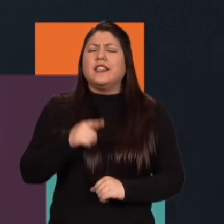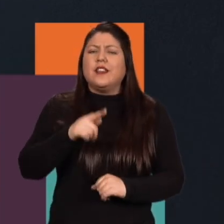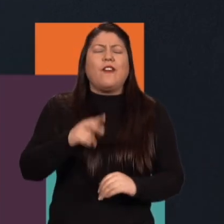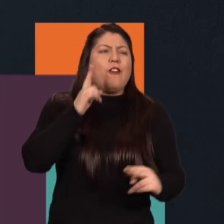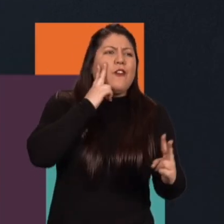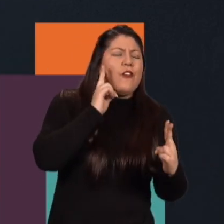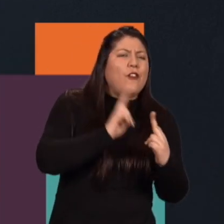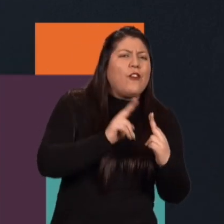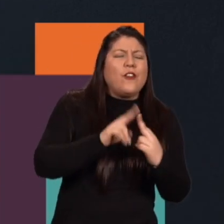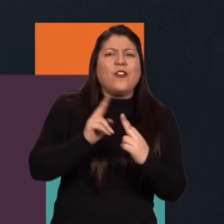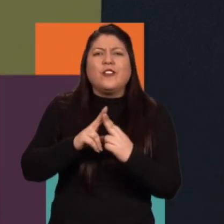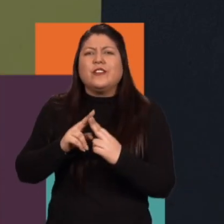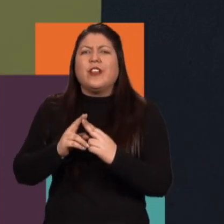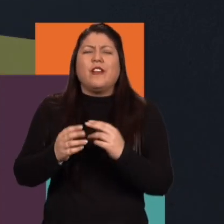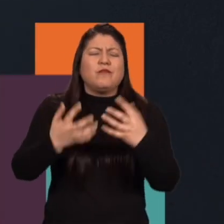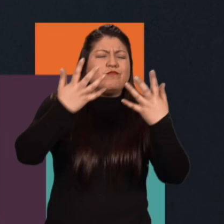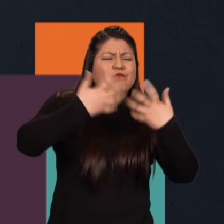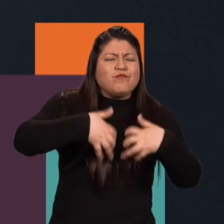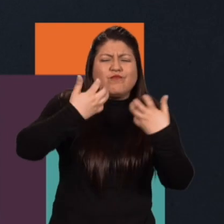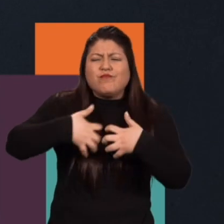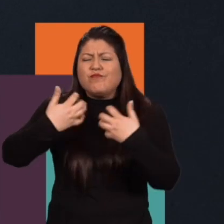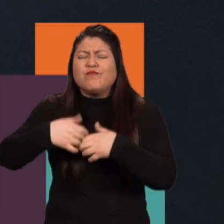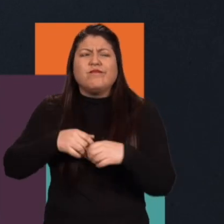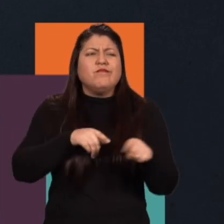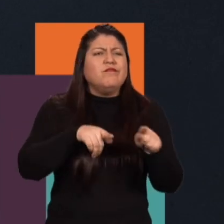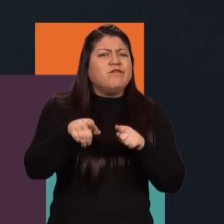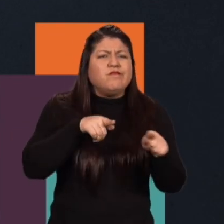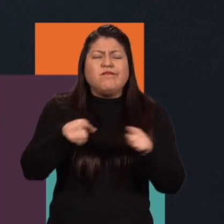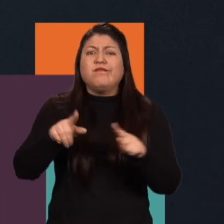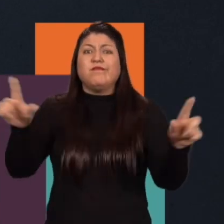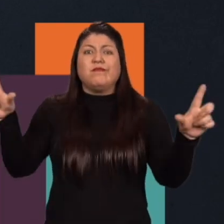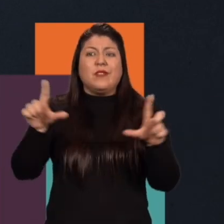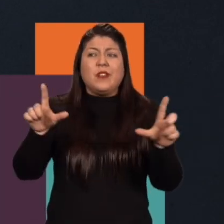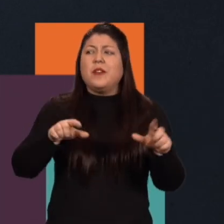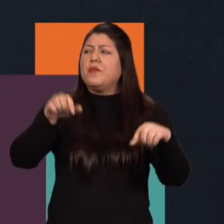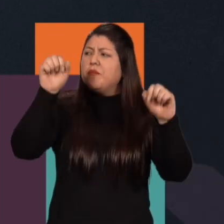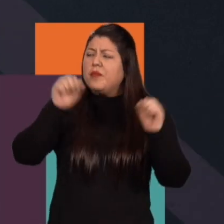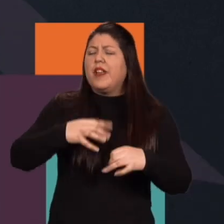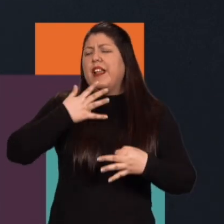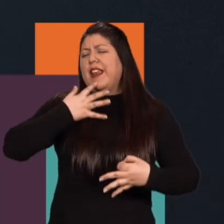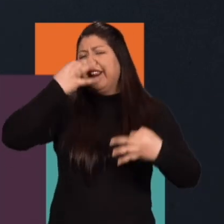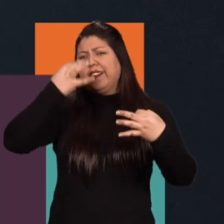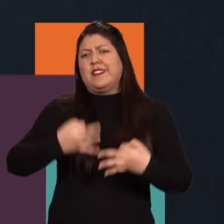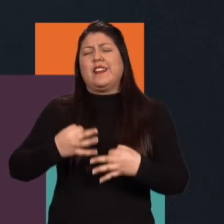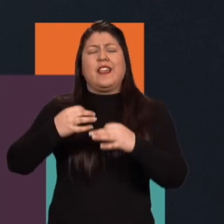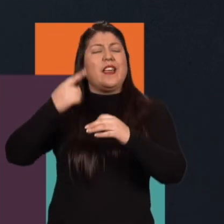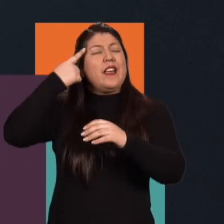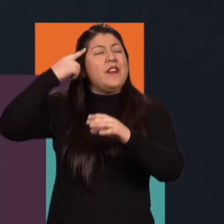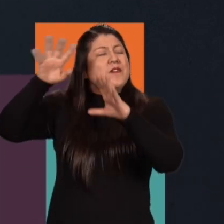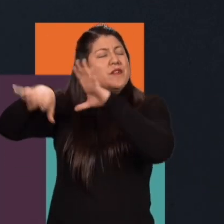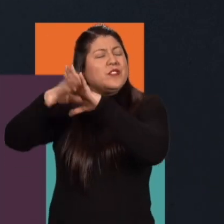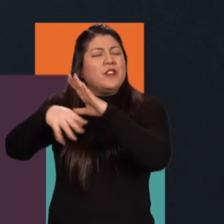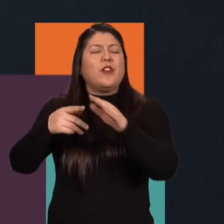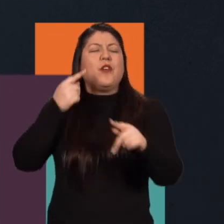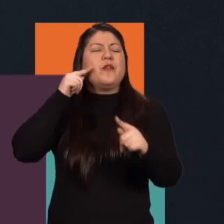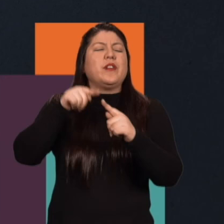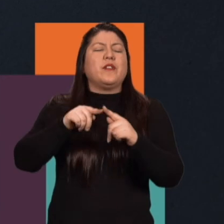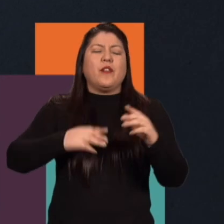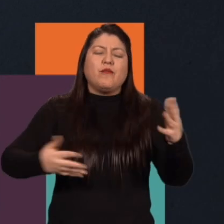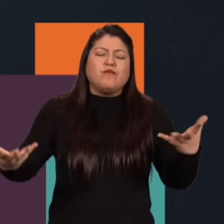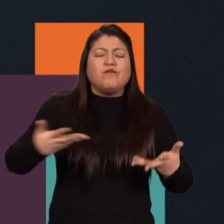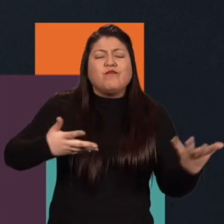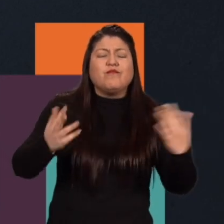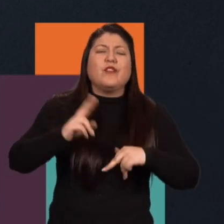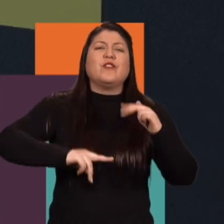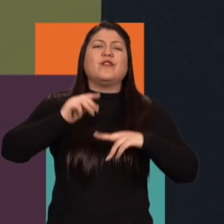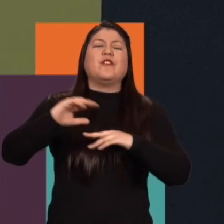creo que debemos seguir en la apuesta ¿cierto? conocer las dinámicas de la industria y apostarle a que toda realidad